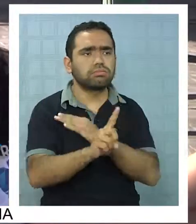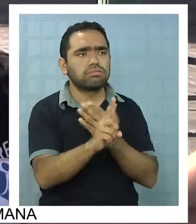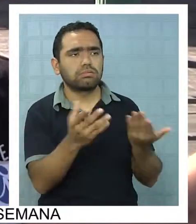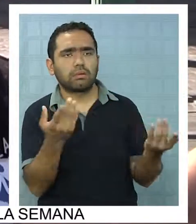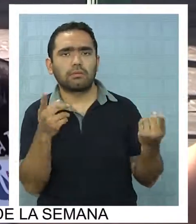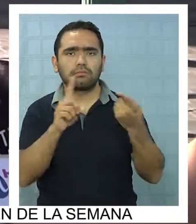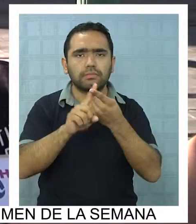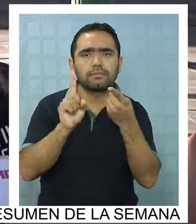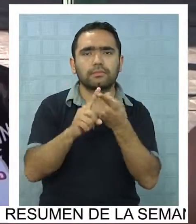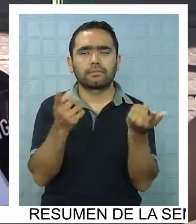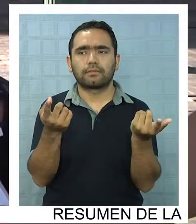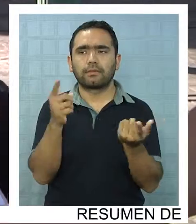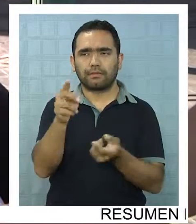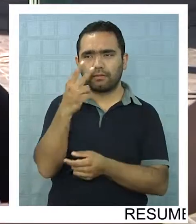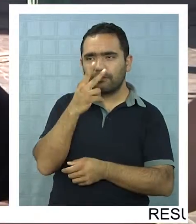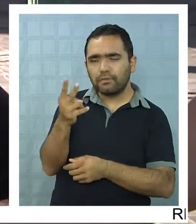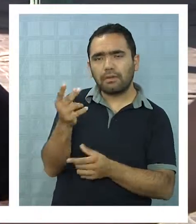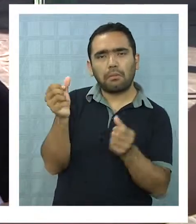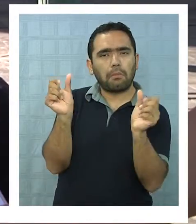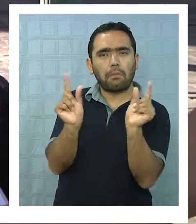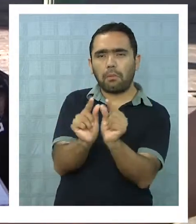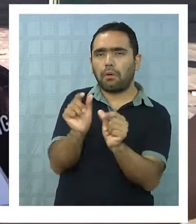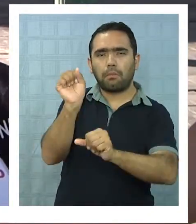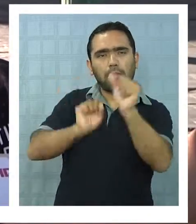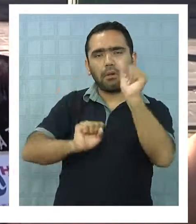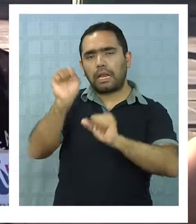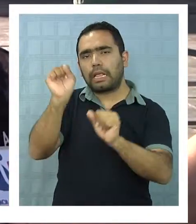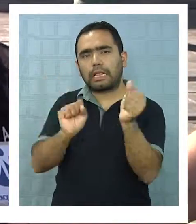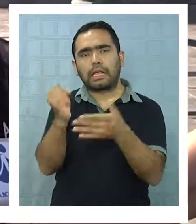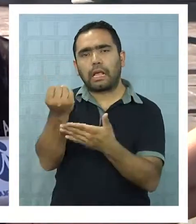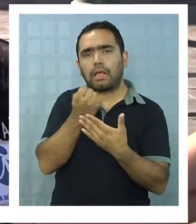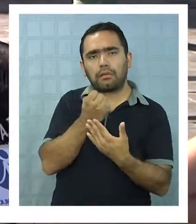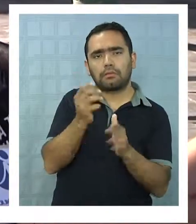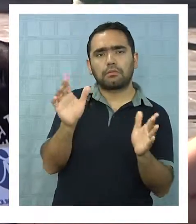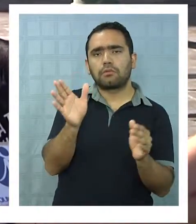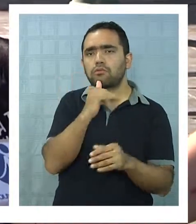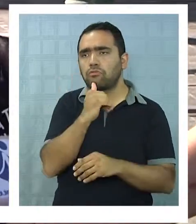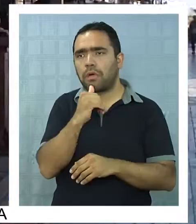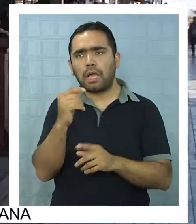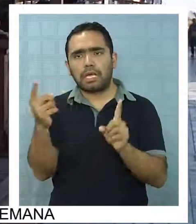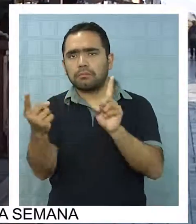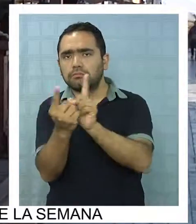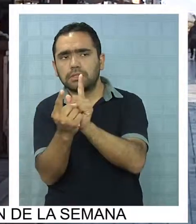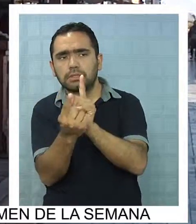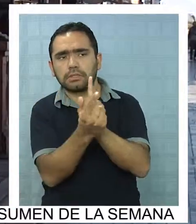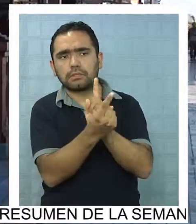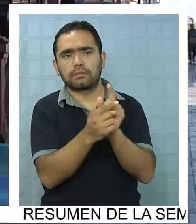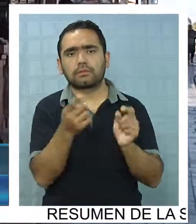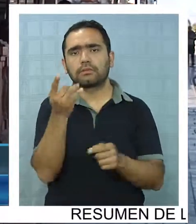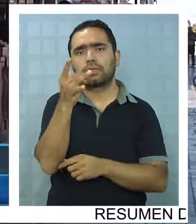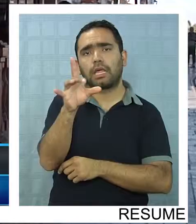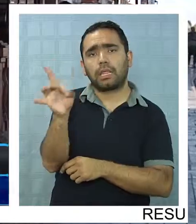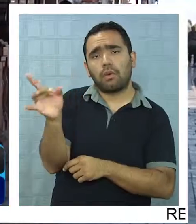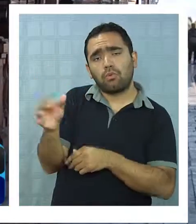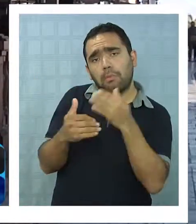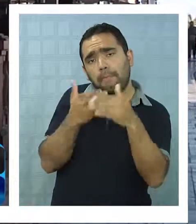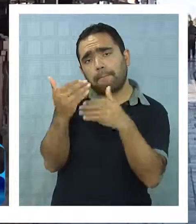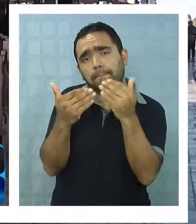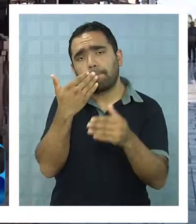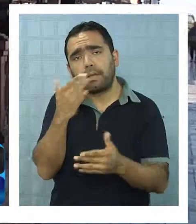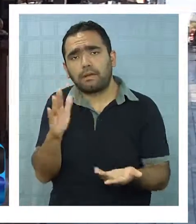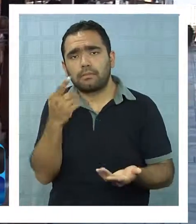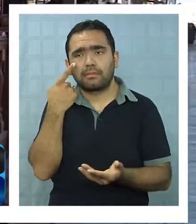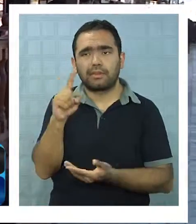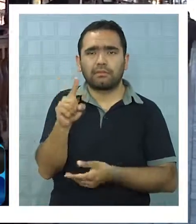no sé, poco fiato ahí. No se ve mucho lo que es la cercanía tampoco con la ciudadanía. Cada uno quiere hacerlo mejor, pero las cosas